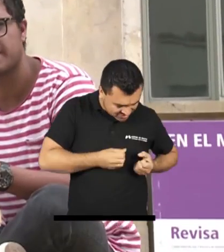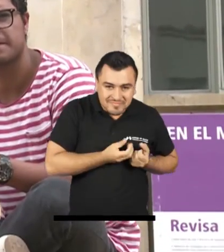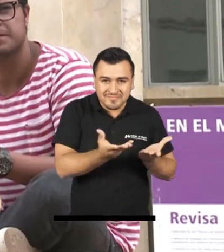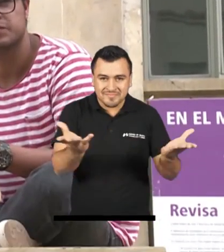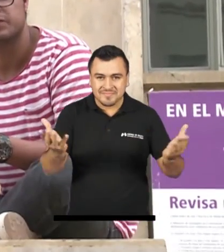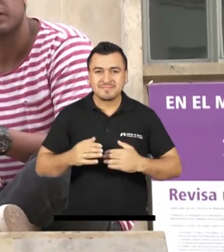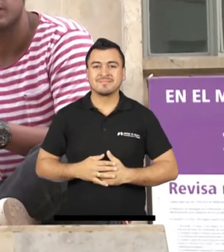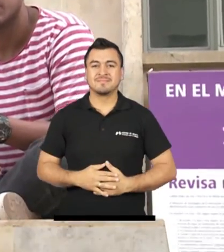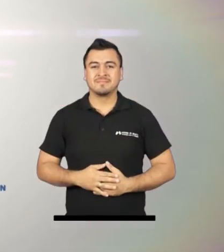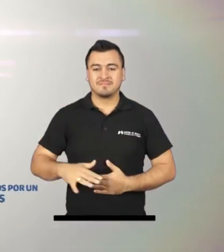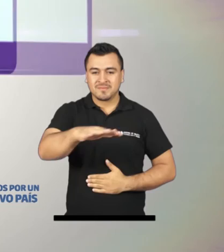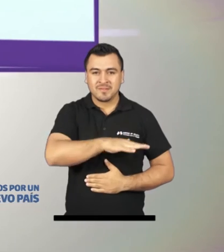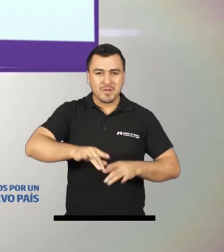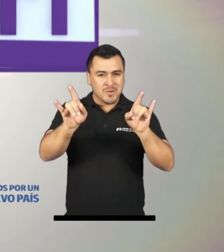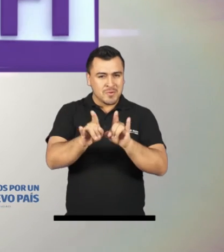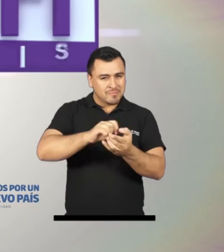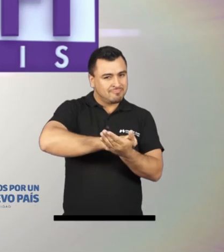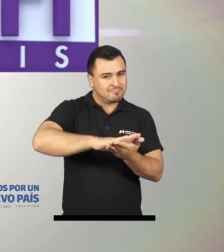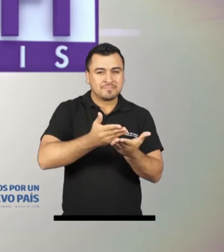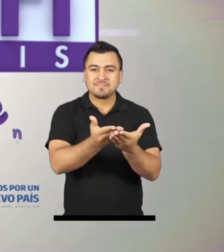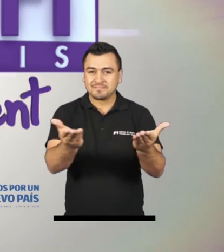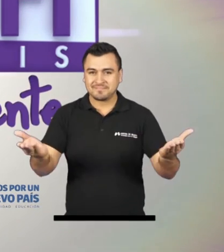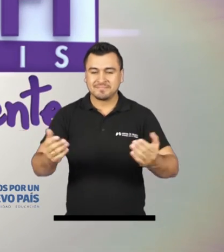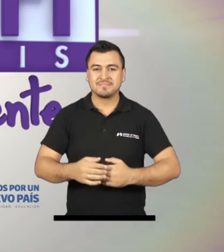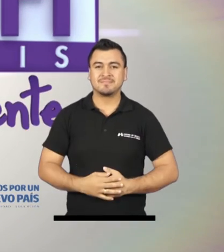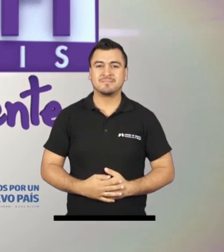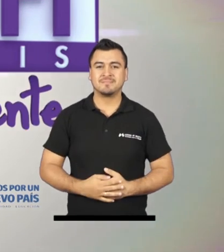hacemos de corazón. Zona Wi-Fi gratis para la gente.